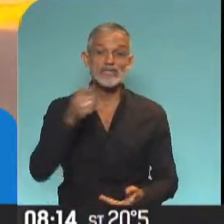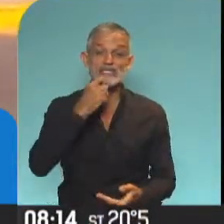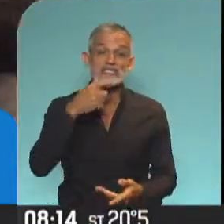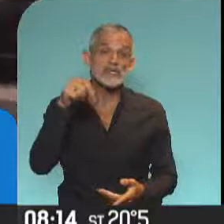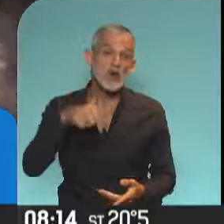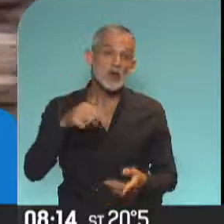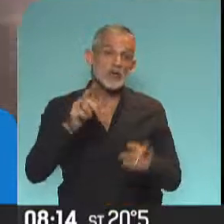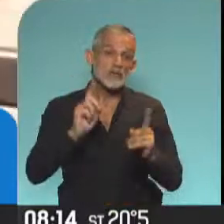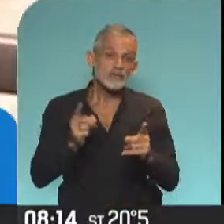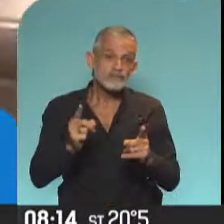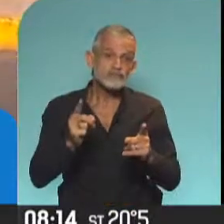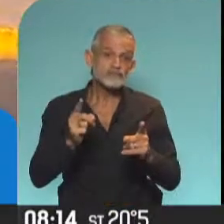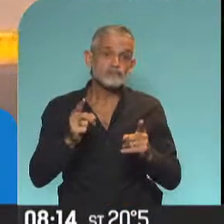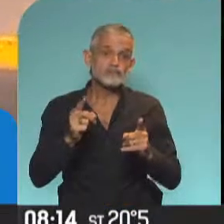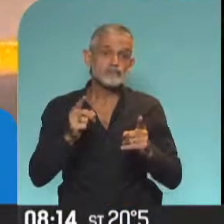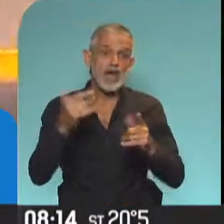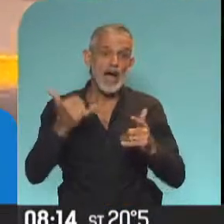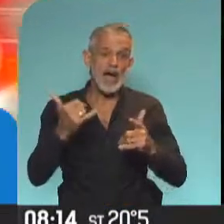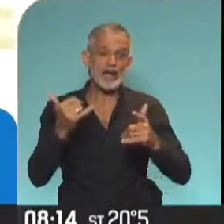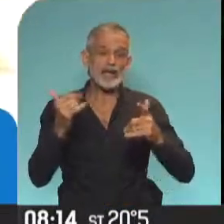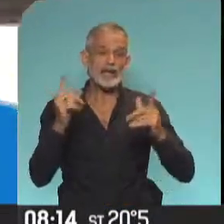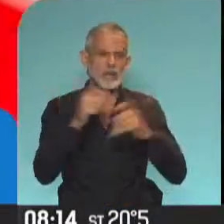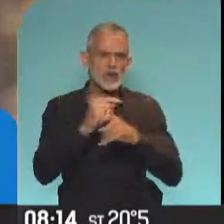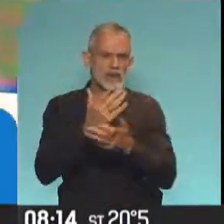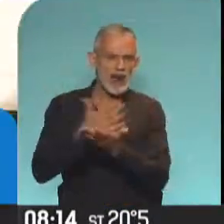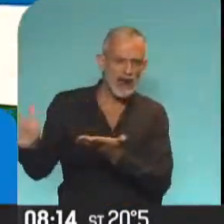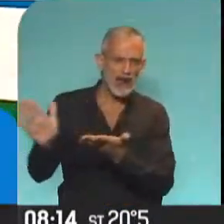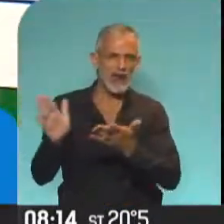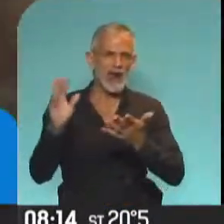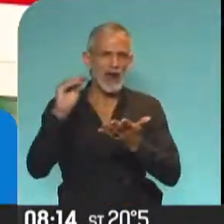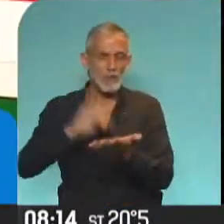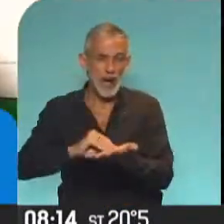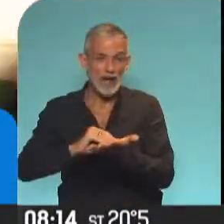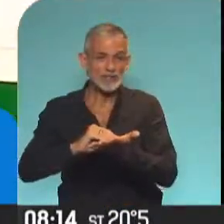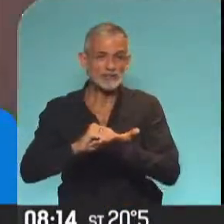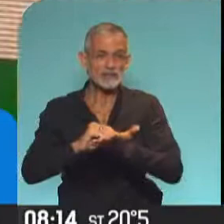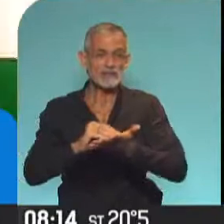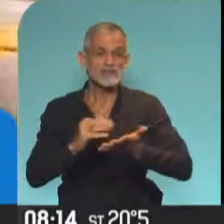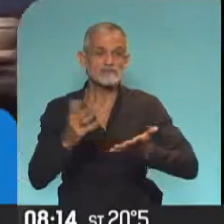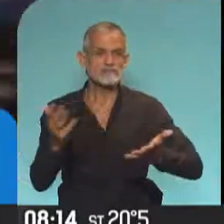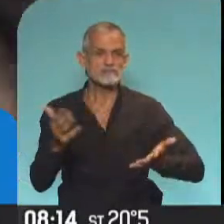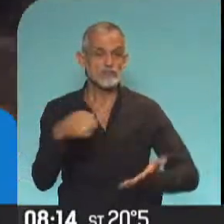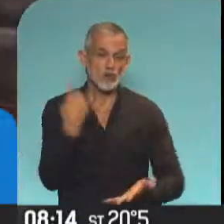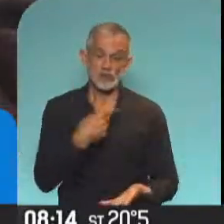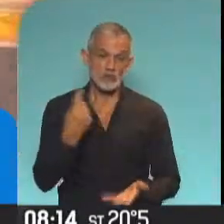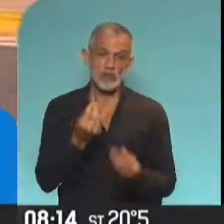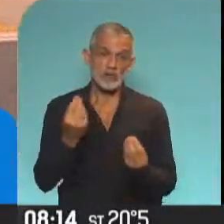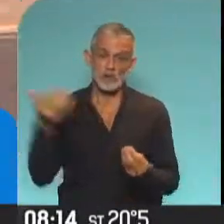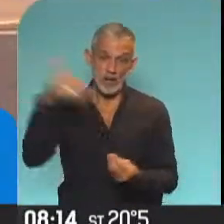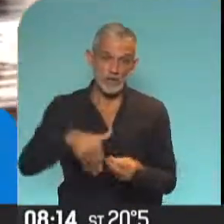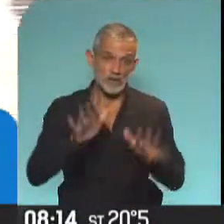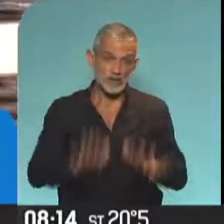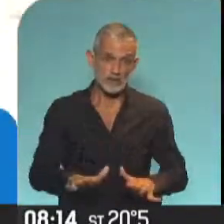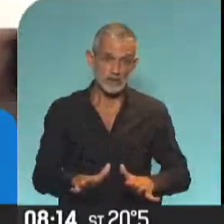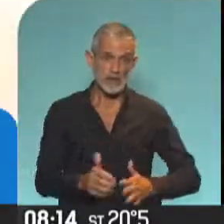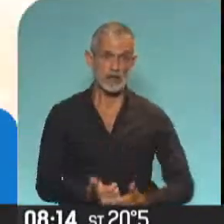sigue desalojos y demás, nosotros tenemos la... Bueno, vamos a venir a quedarnos.